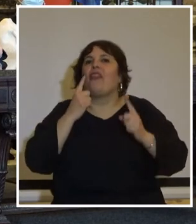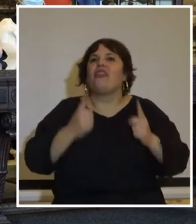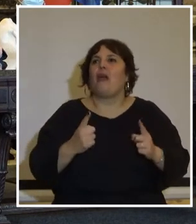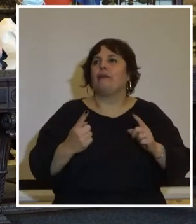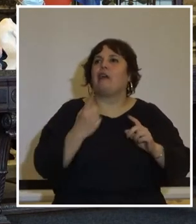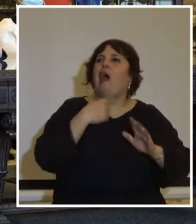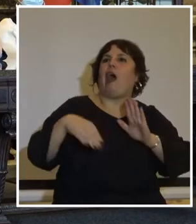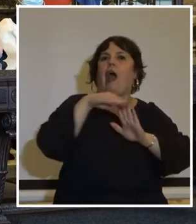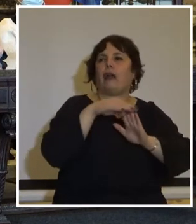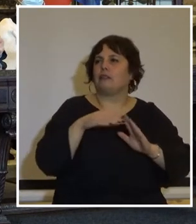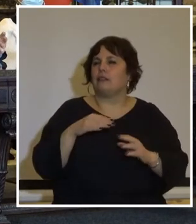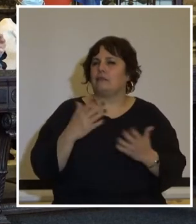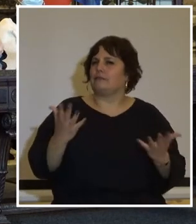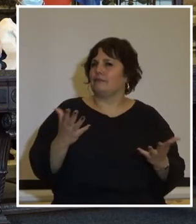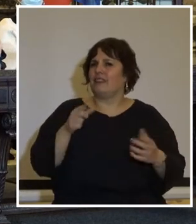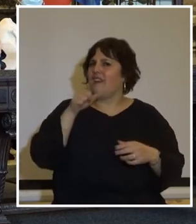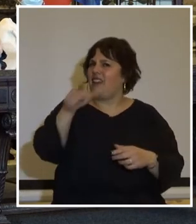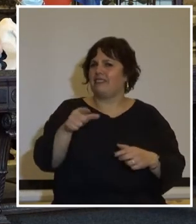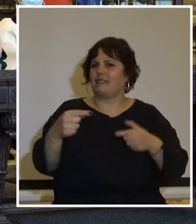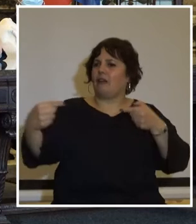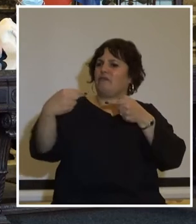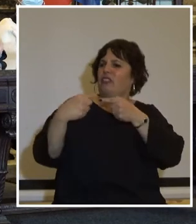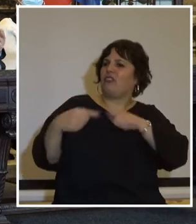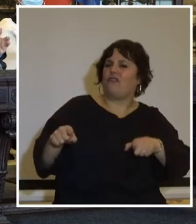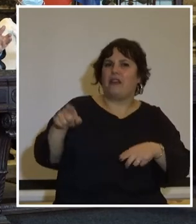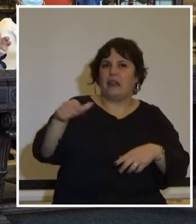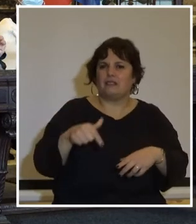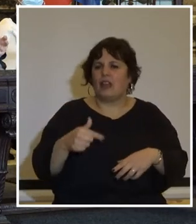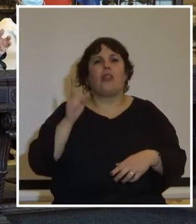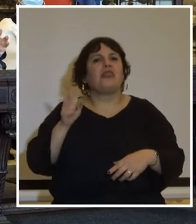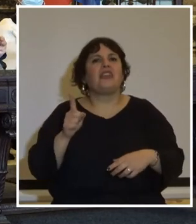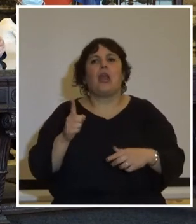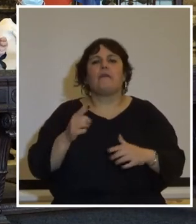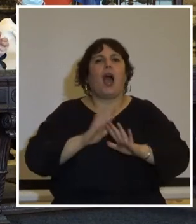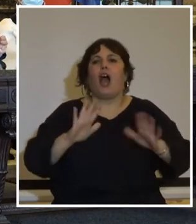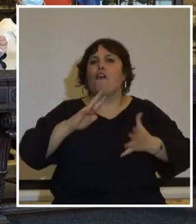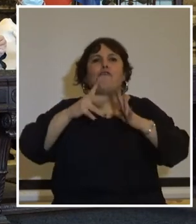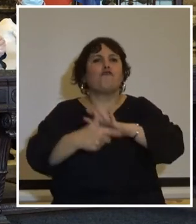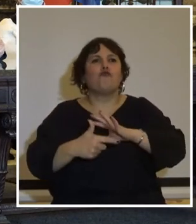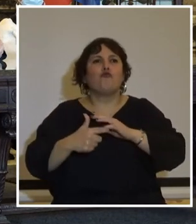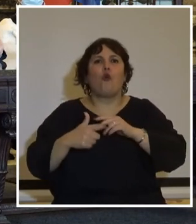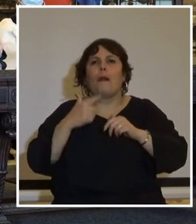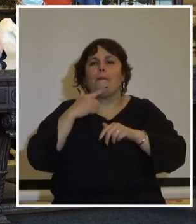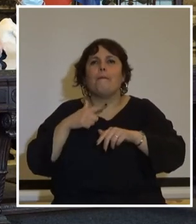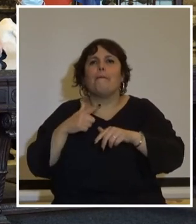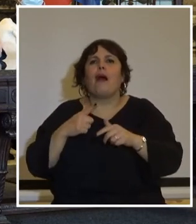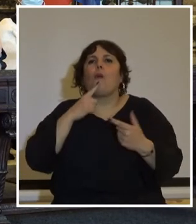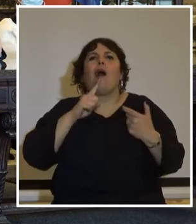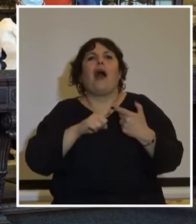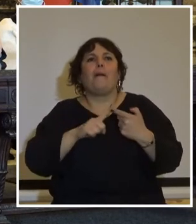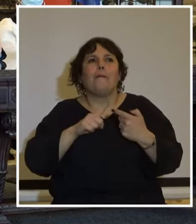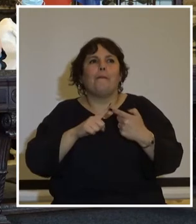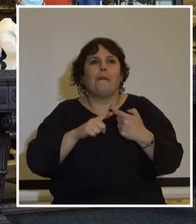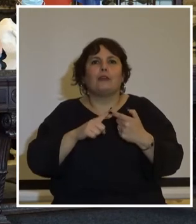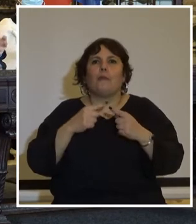primera a que esas diferencias se tienen que definir en una plataforma común que es el pacto para el